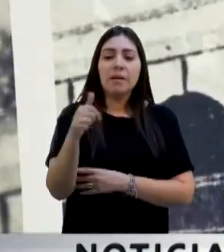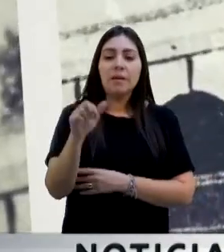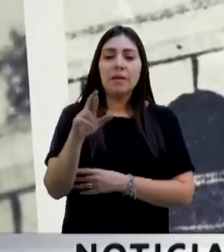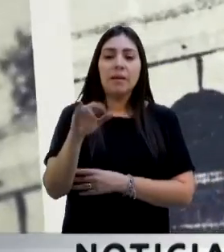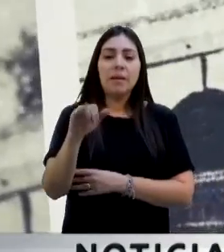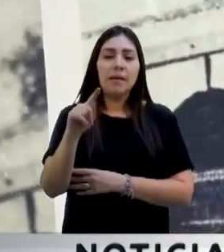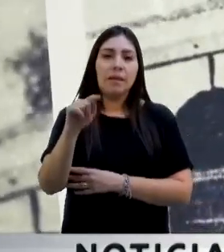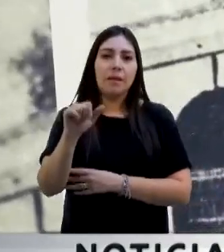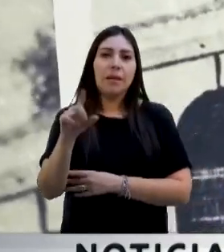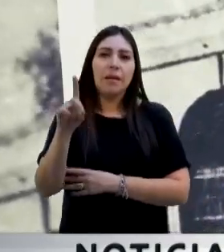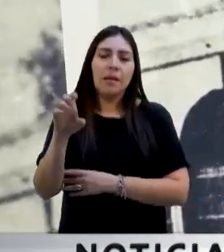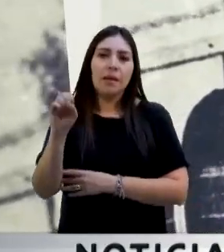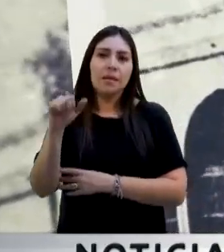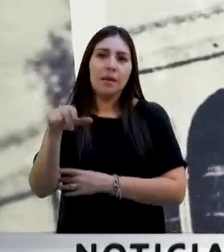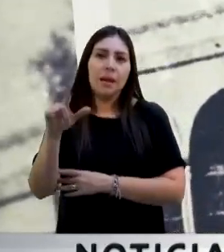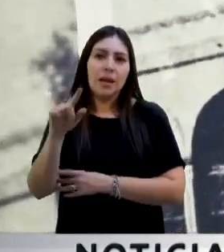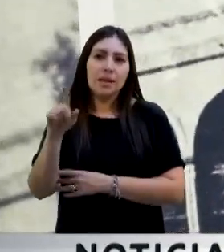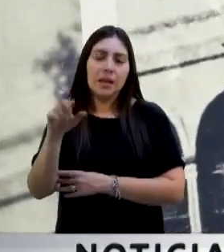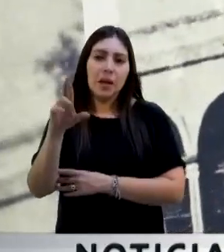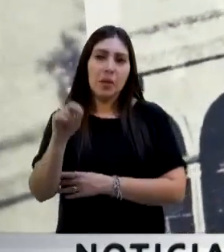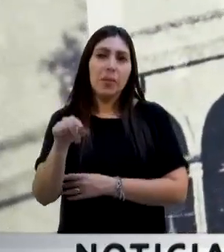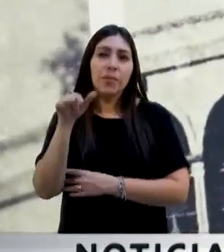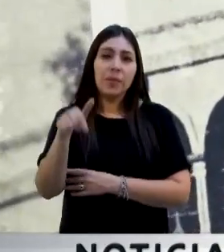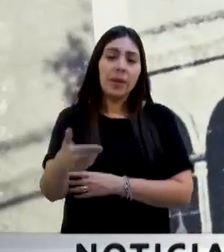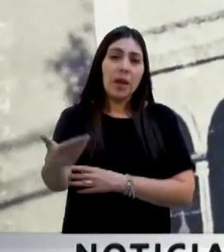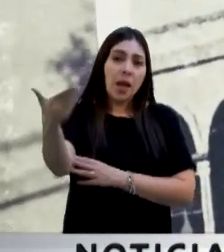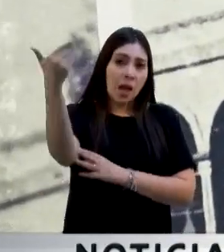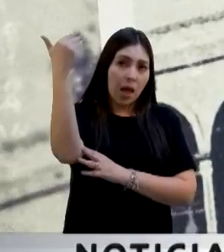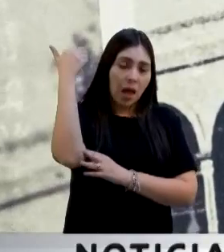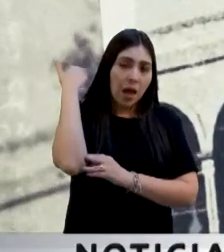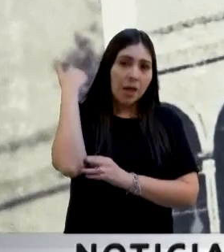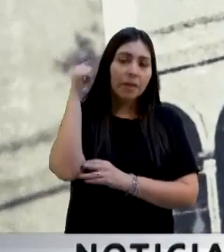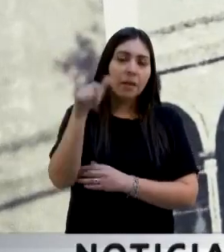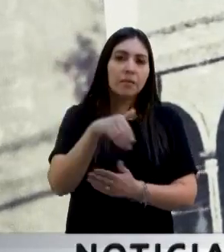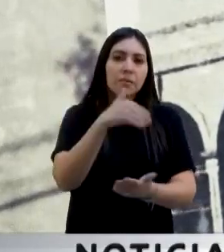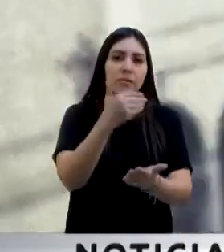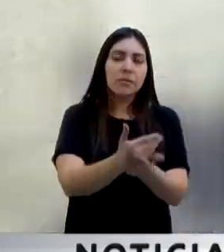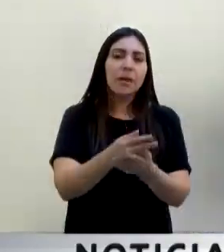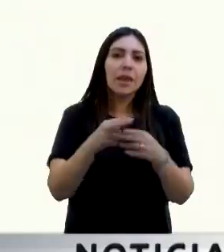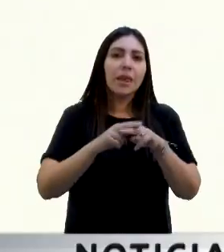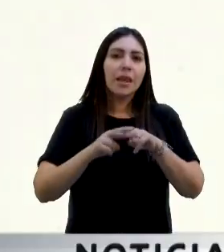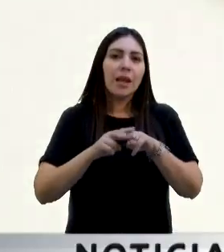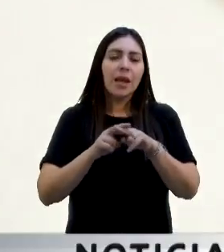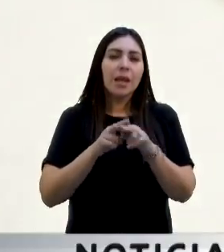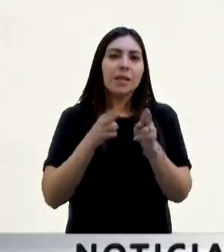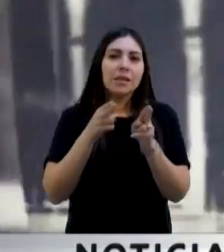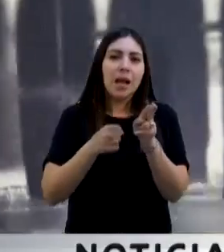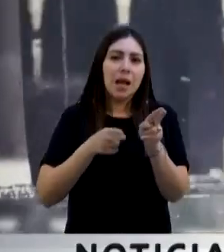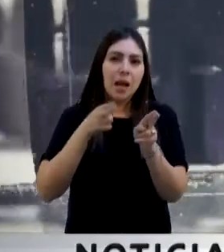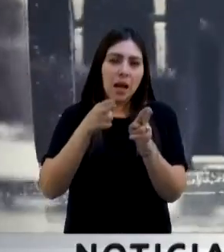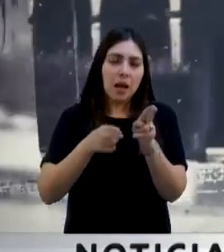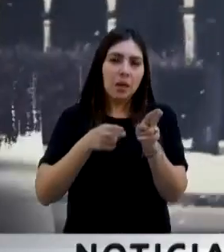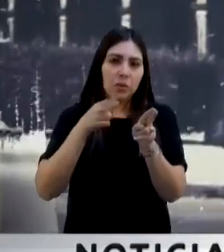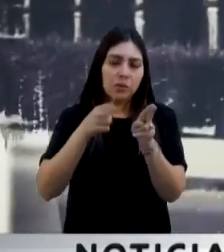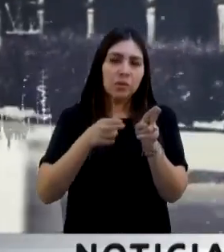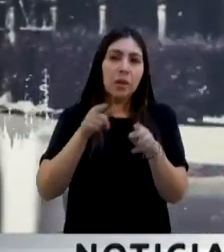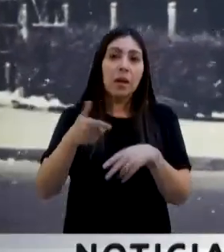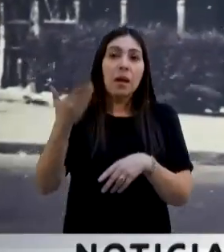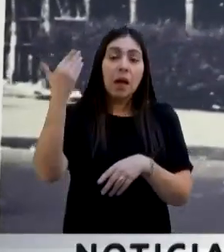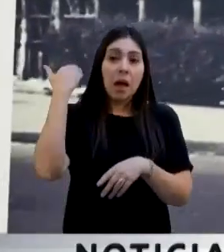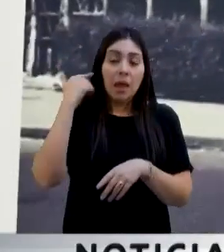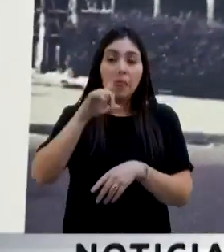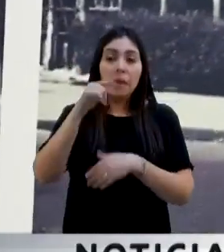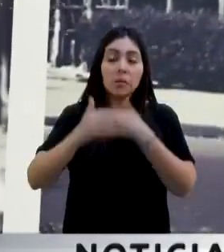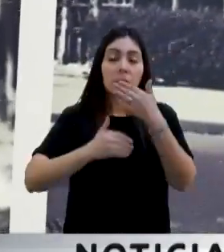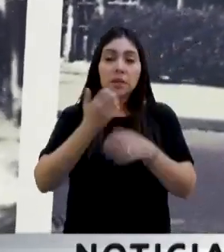México, que fue estación del Tren San Lázaro, también una escuela y posteriormente un sendi para los trabajadores de la Cámara de Diputados